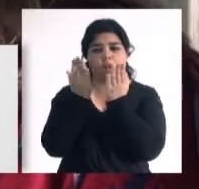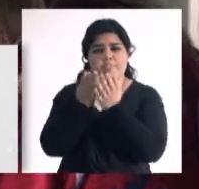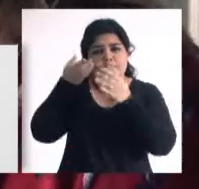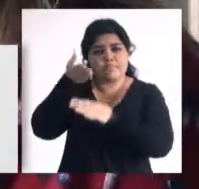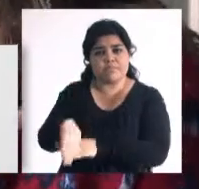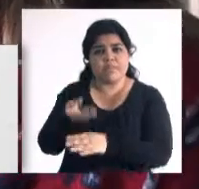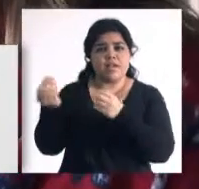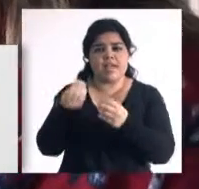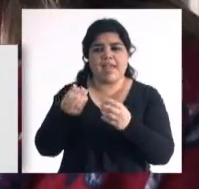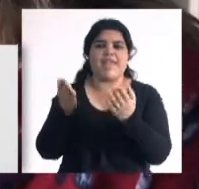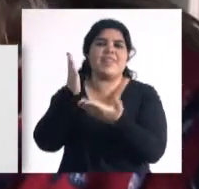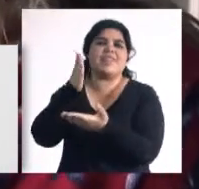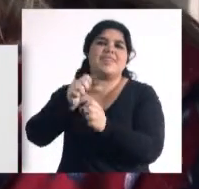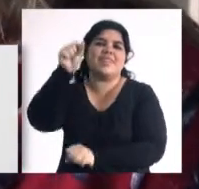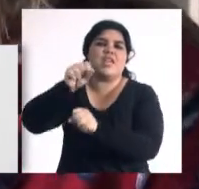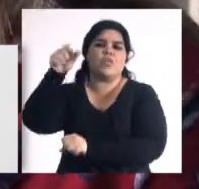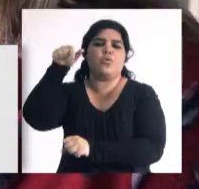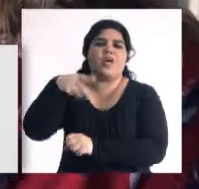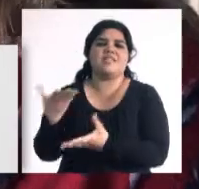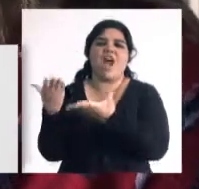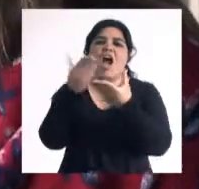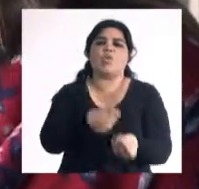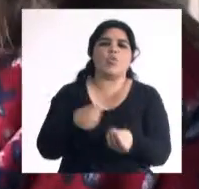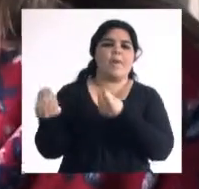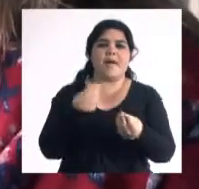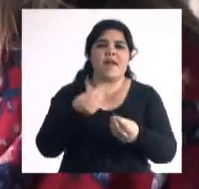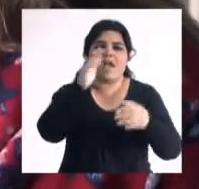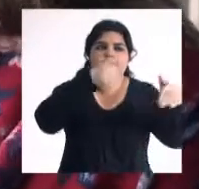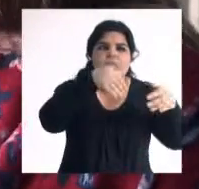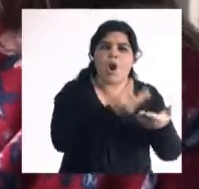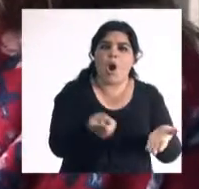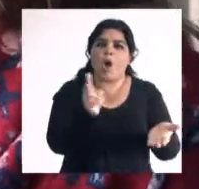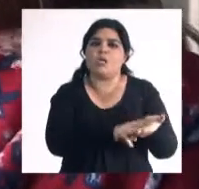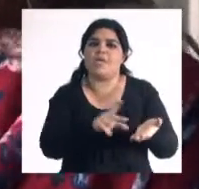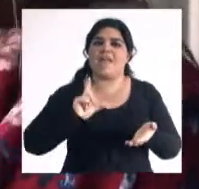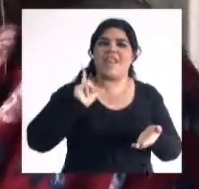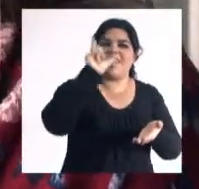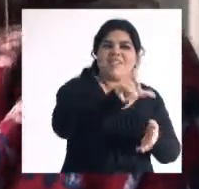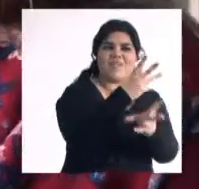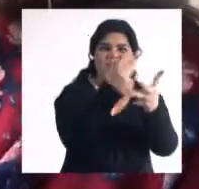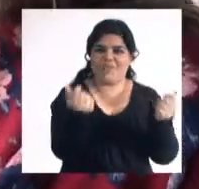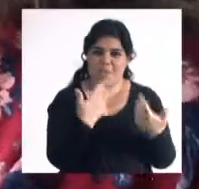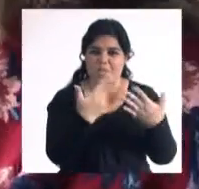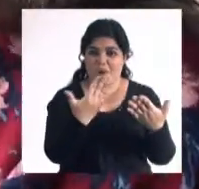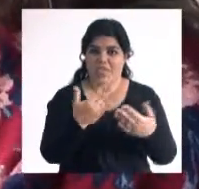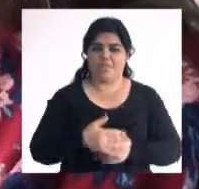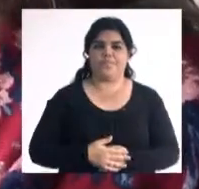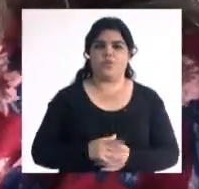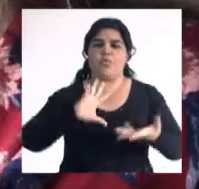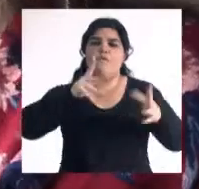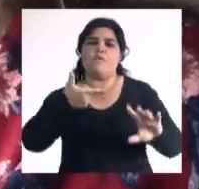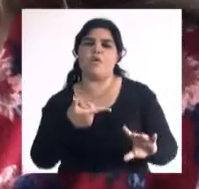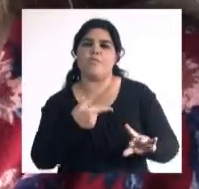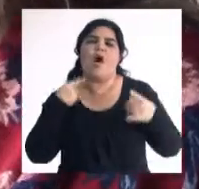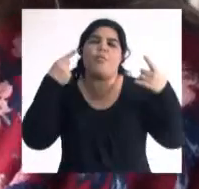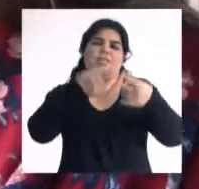casi intermedio va a ser una manera de traccionar y de traerlos a que concluyan la licenciatura. Está un poco pensado con